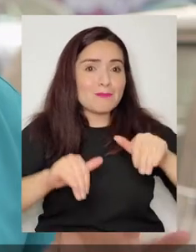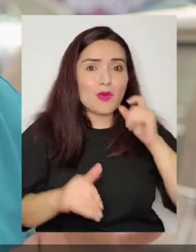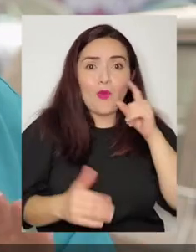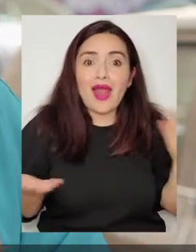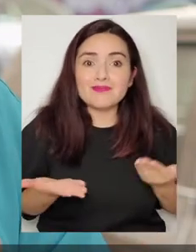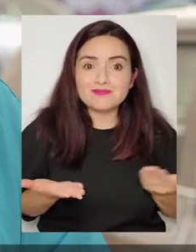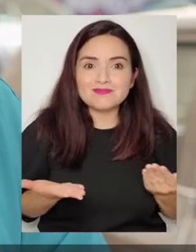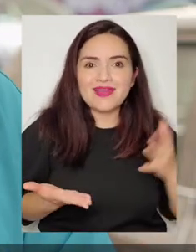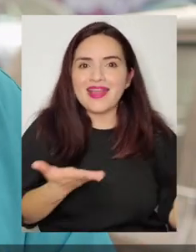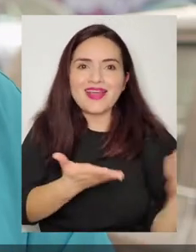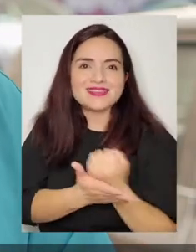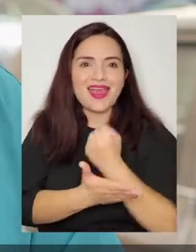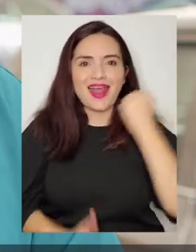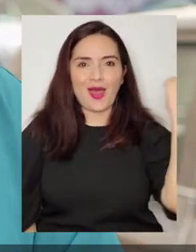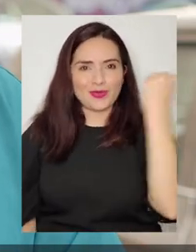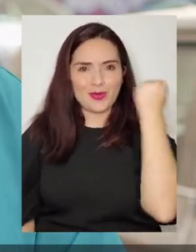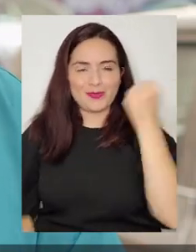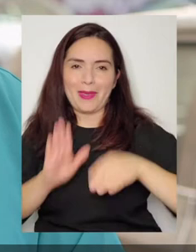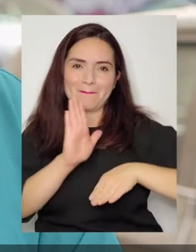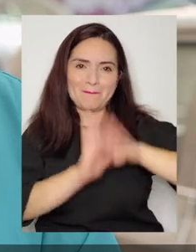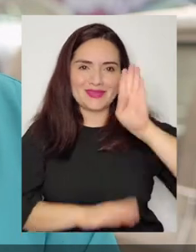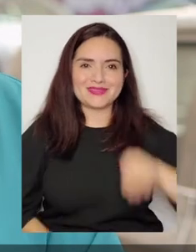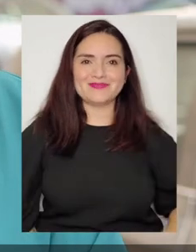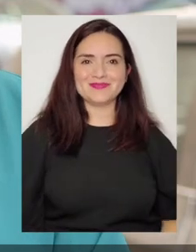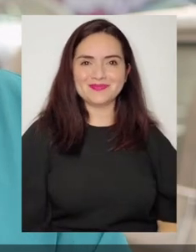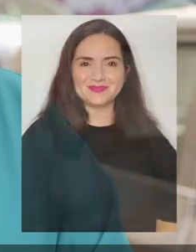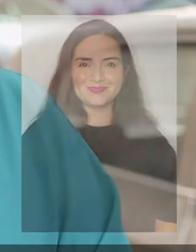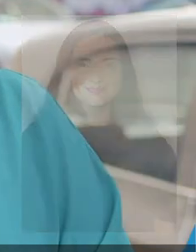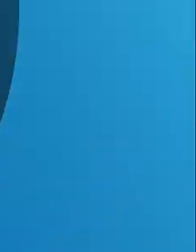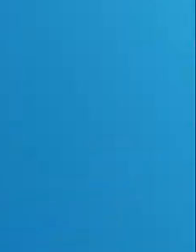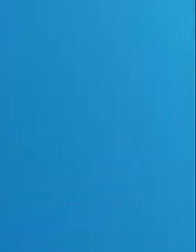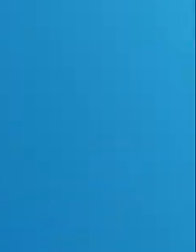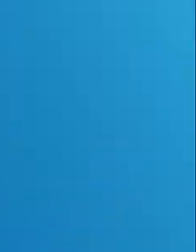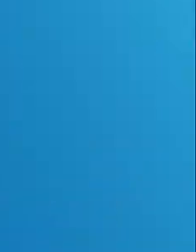transversal que tenemos que no es otro que alcanzar mayores niveles de autonomía.